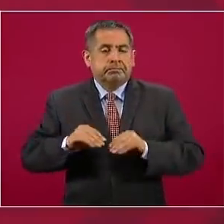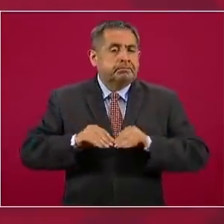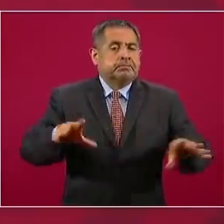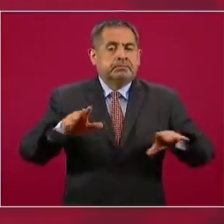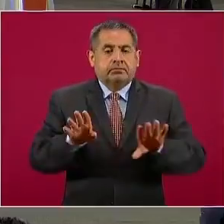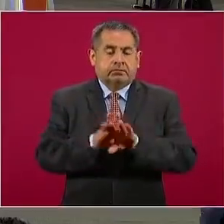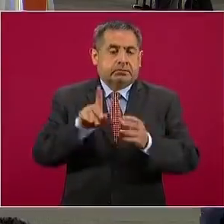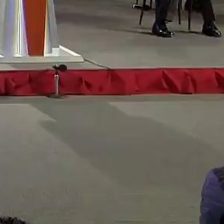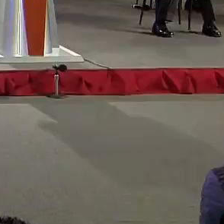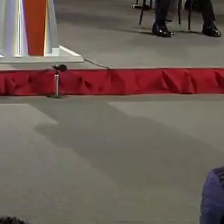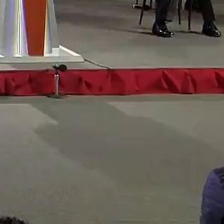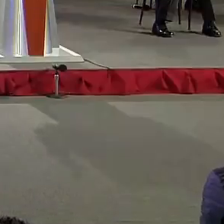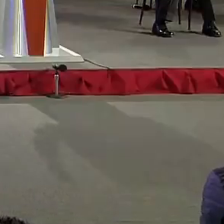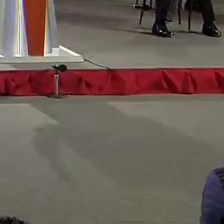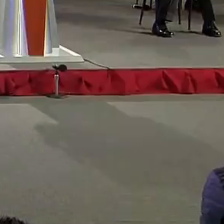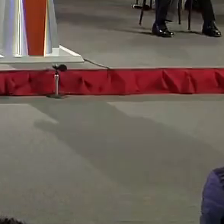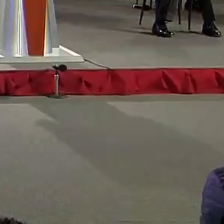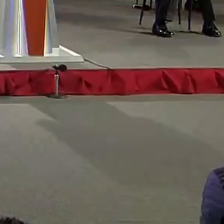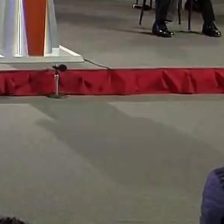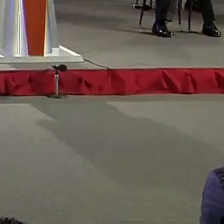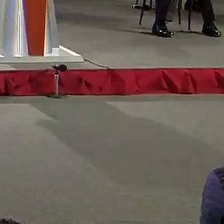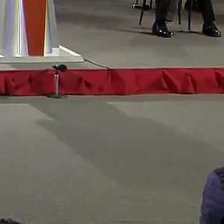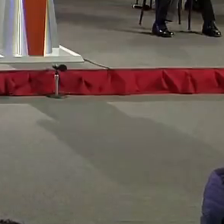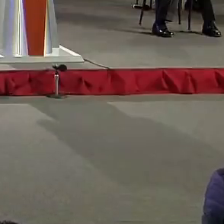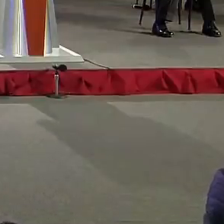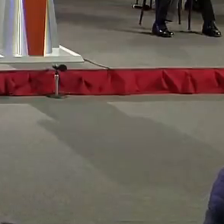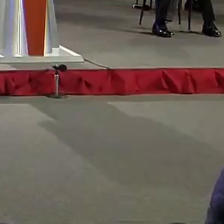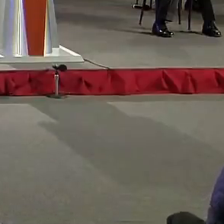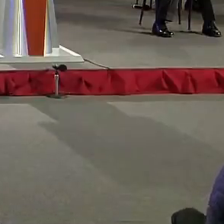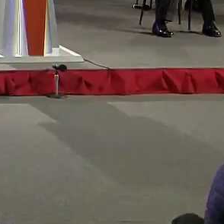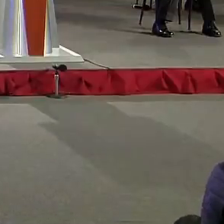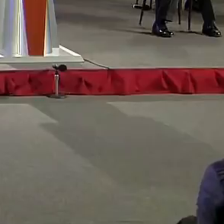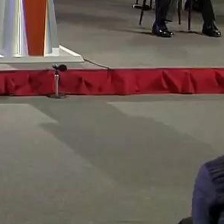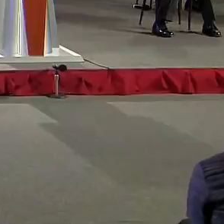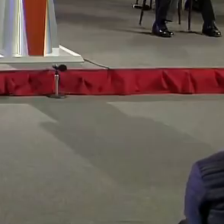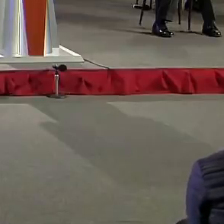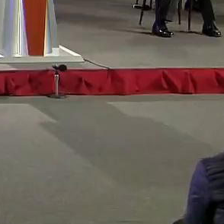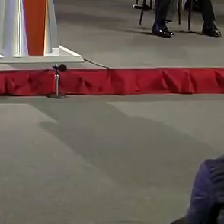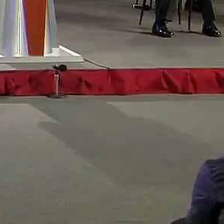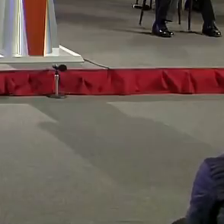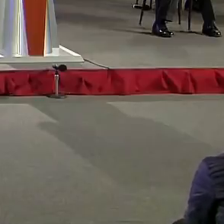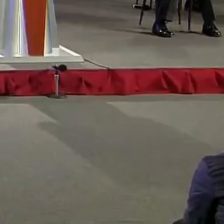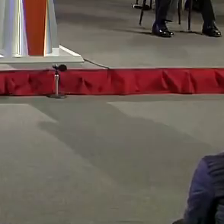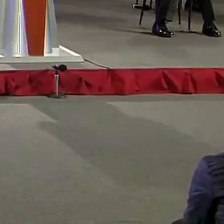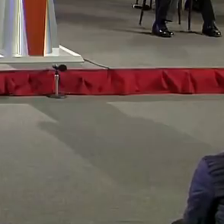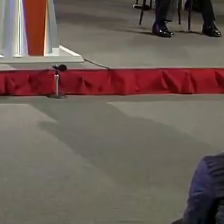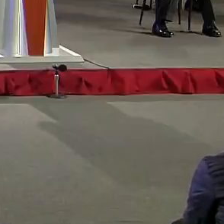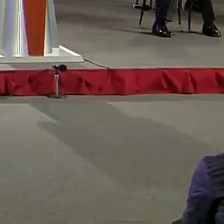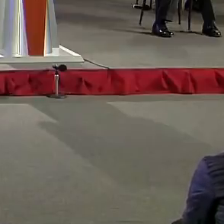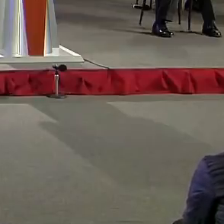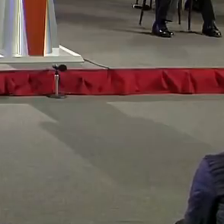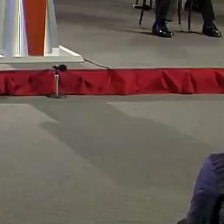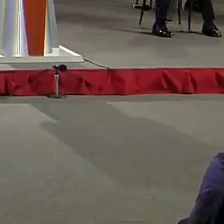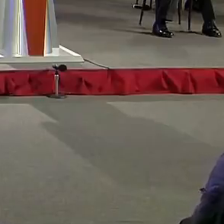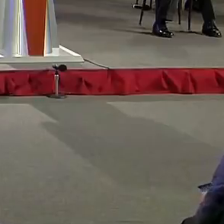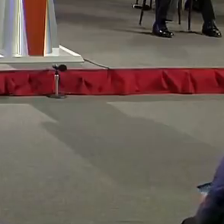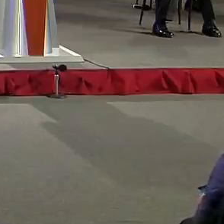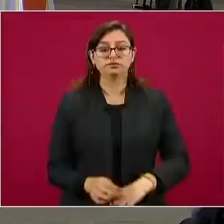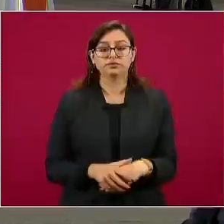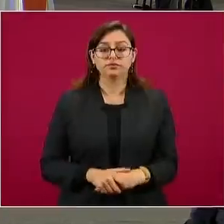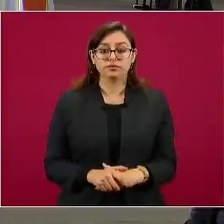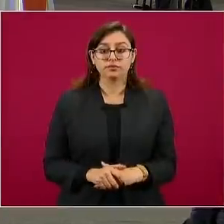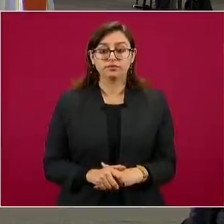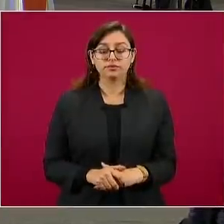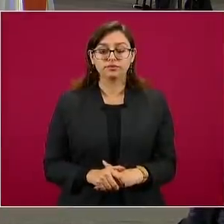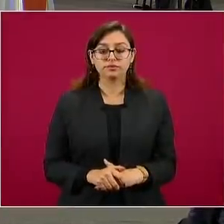y distribución en los próximos meses en nuestro país. Es importante también destacar el rol del